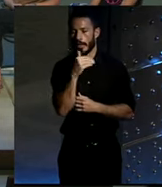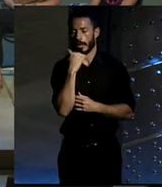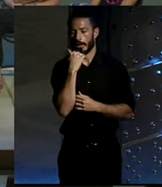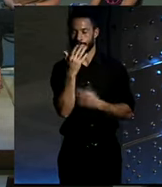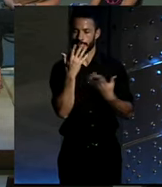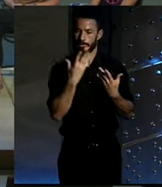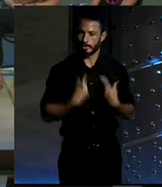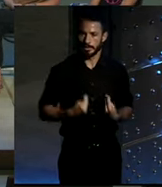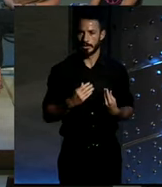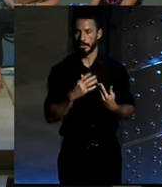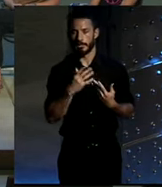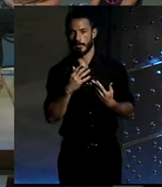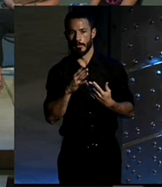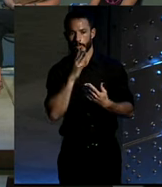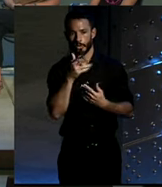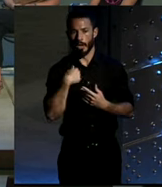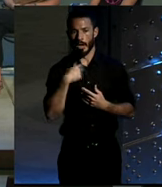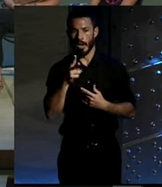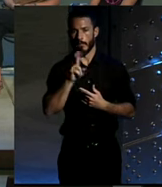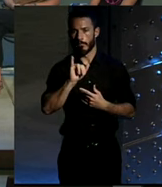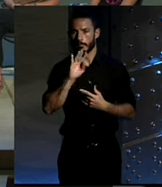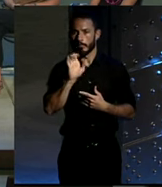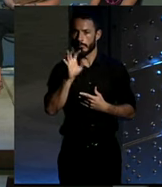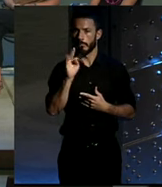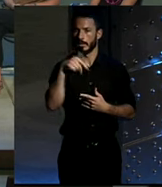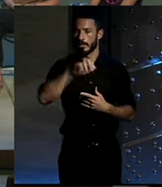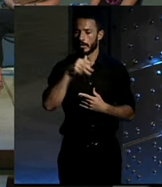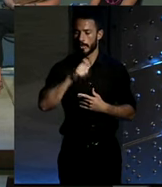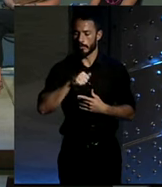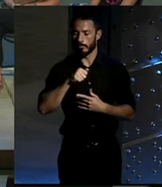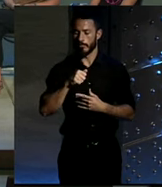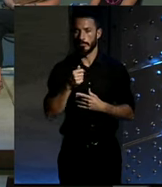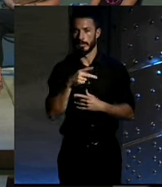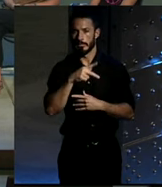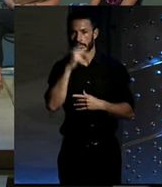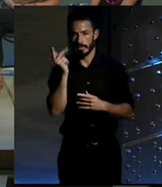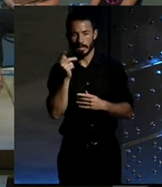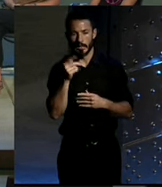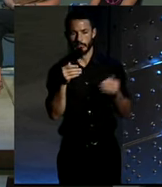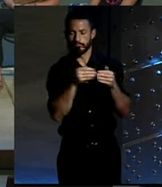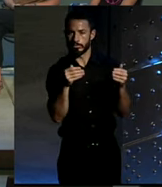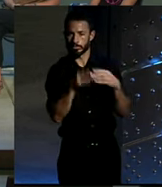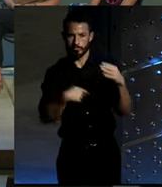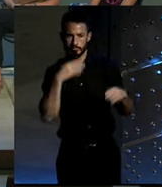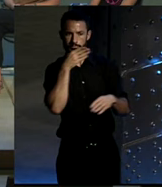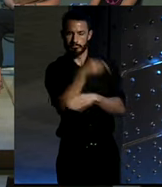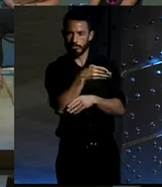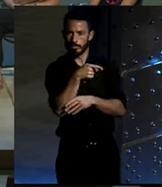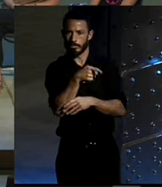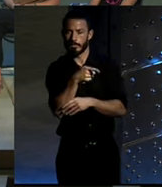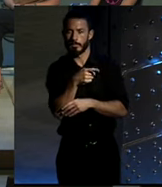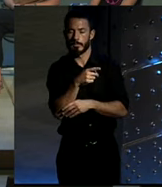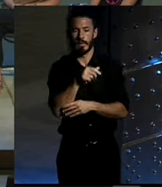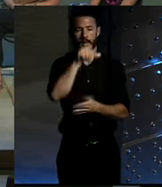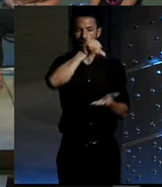Vio viaje a Vietnam en el momento en que se acababa de abrir y era un país impresionante, ¿sabes? Dar un paseo por Hanoi o